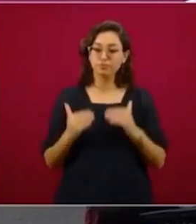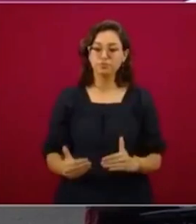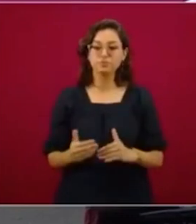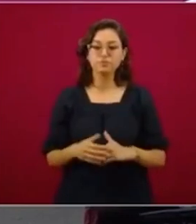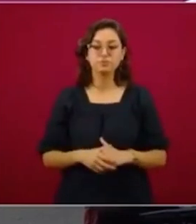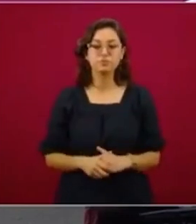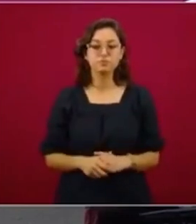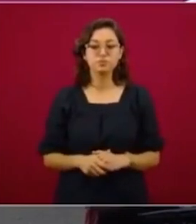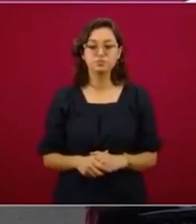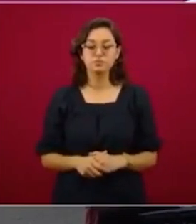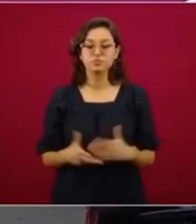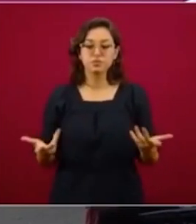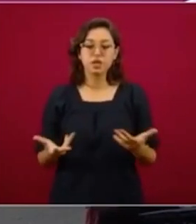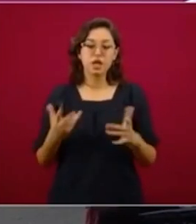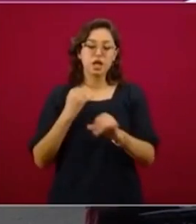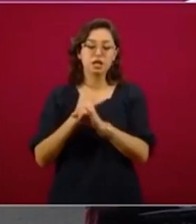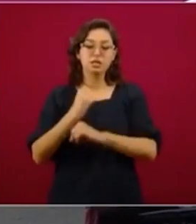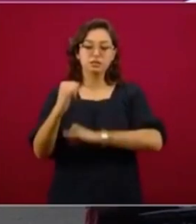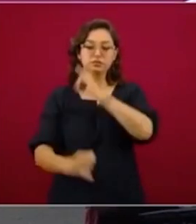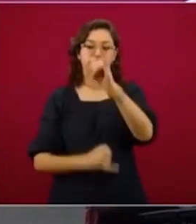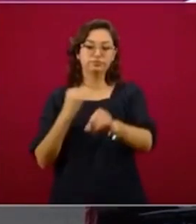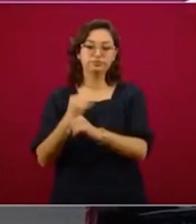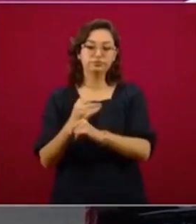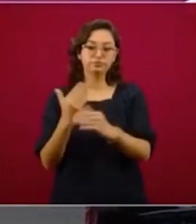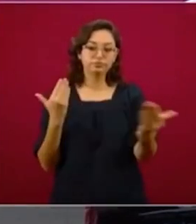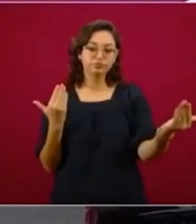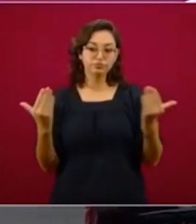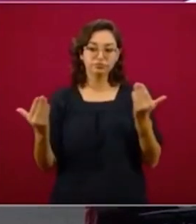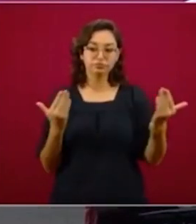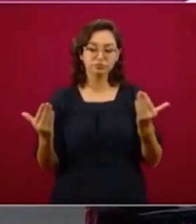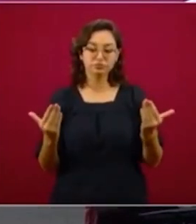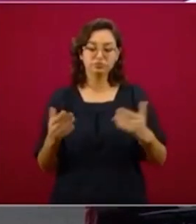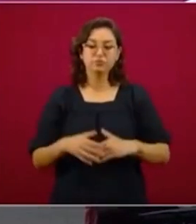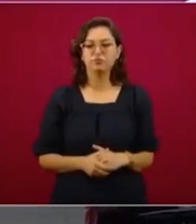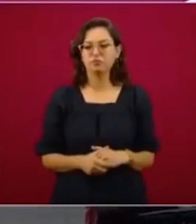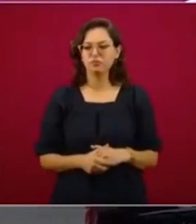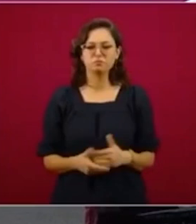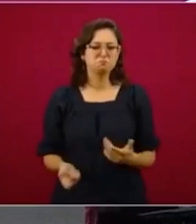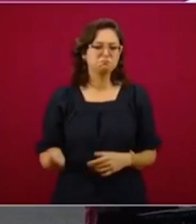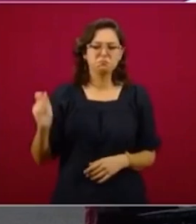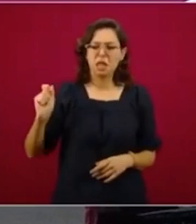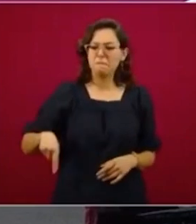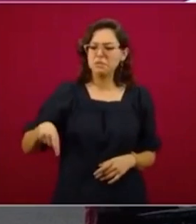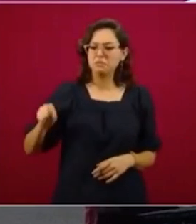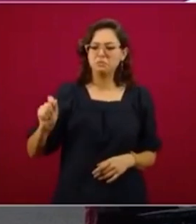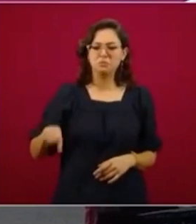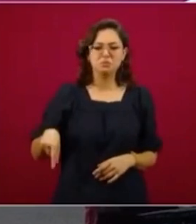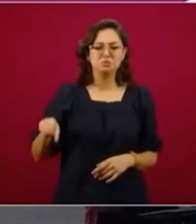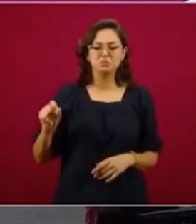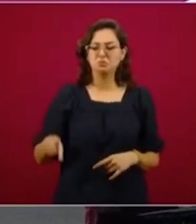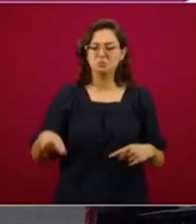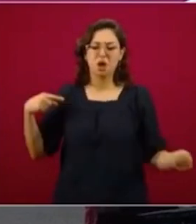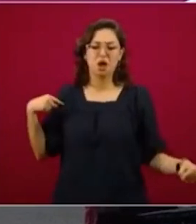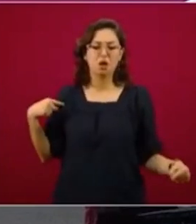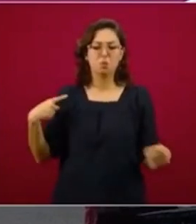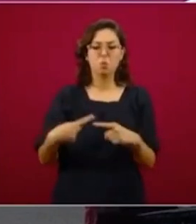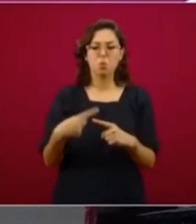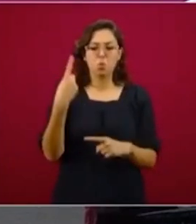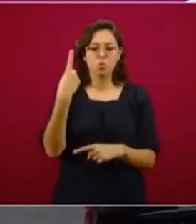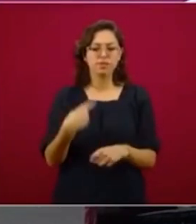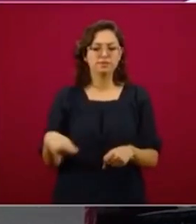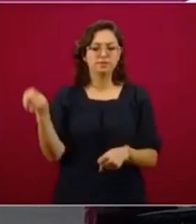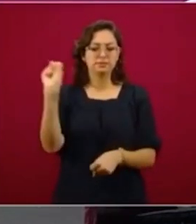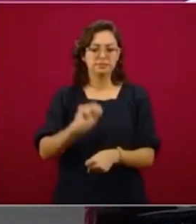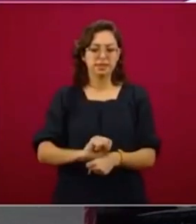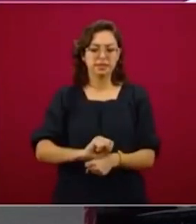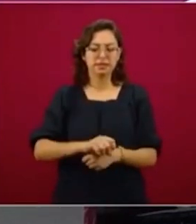Donde actualizamos el panorama internacional, vean ustedes que se ha mantenido muy estable prácticamente durante toda la semana, que